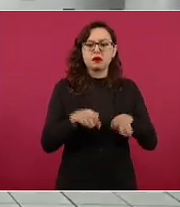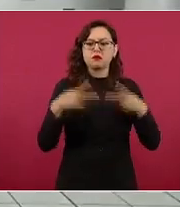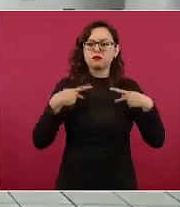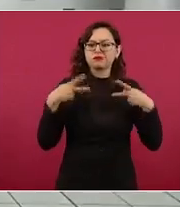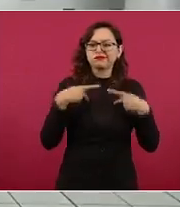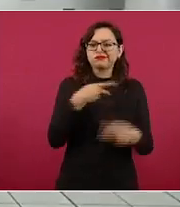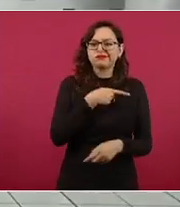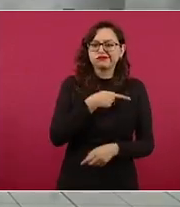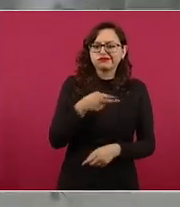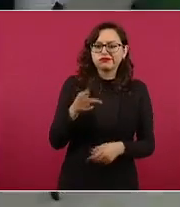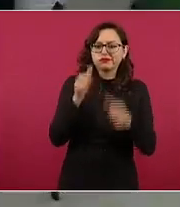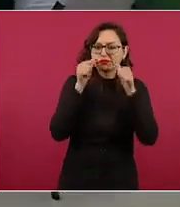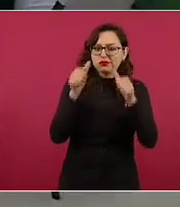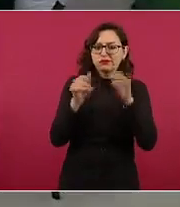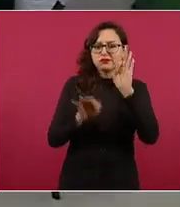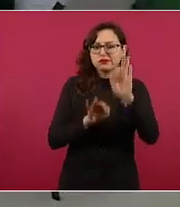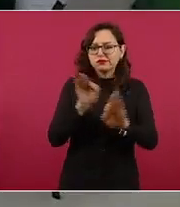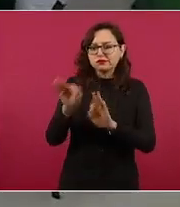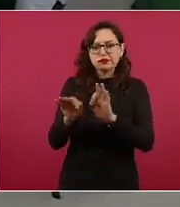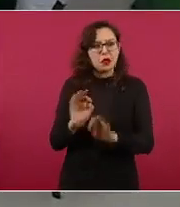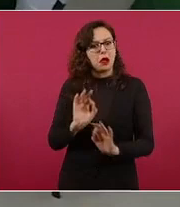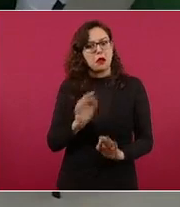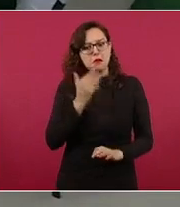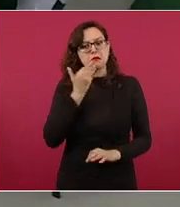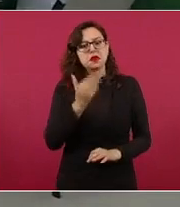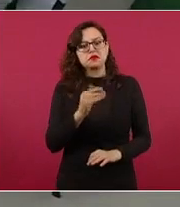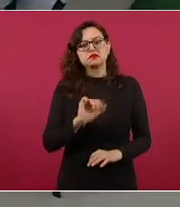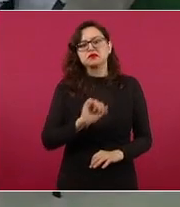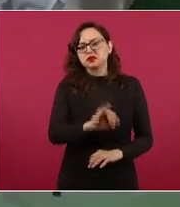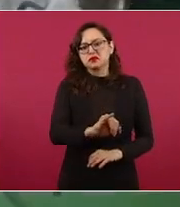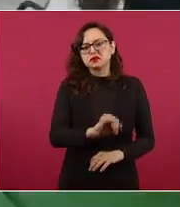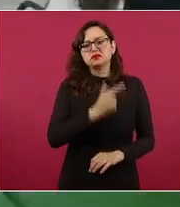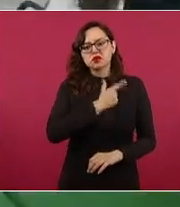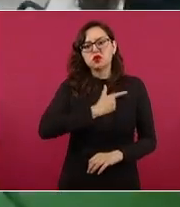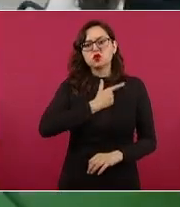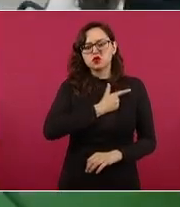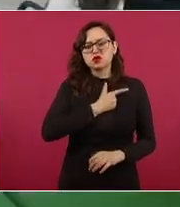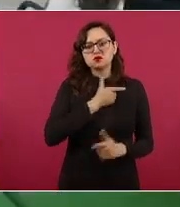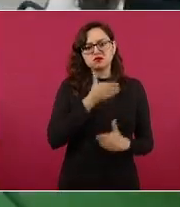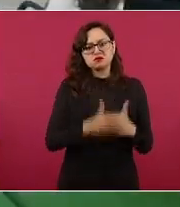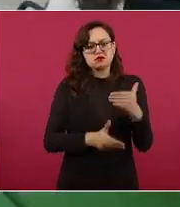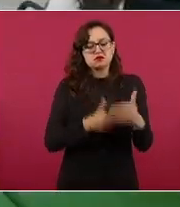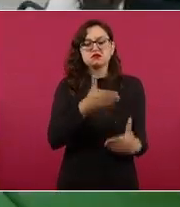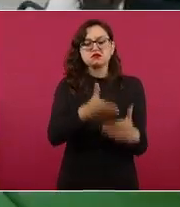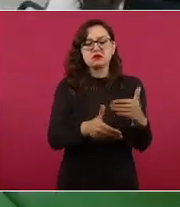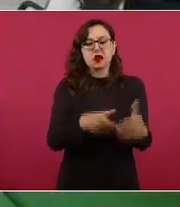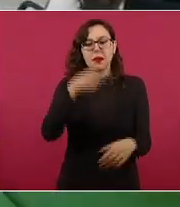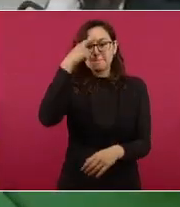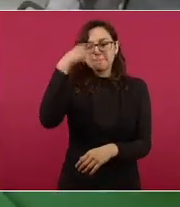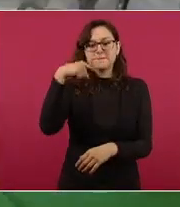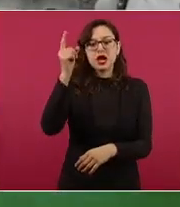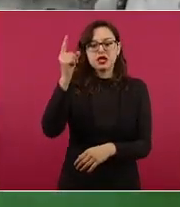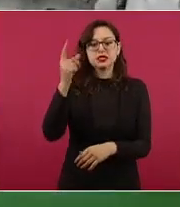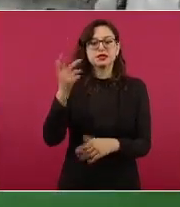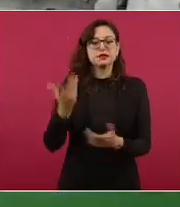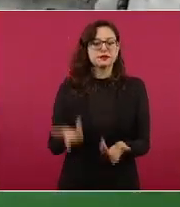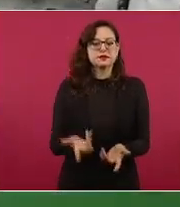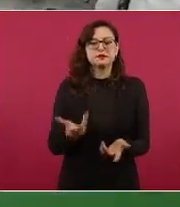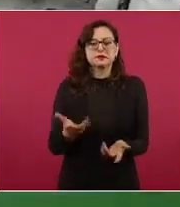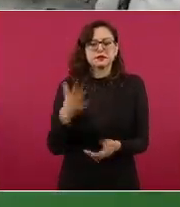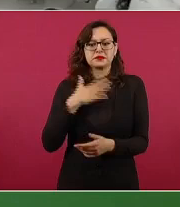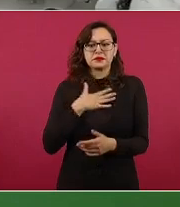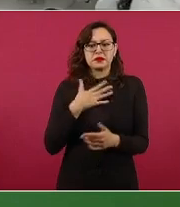que puedan ser atendidos por especialistas. El proceso me ha parecido bien fácil. Me registré por mi casa, en mi